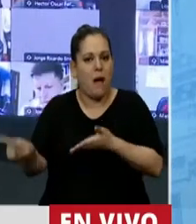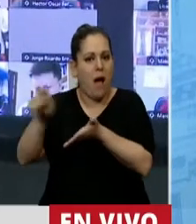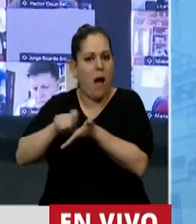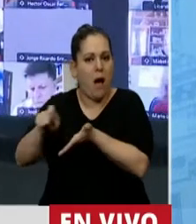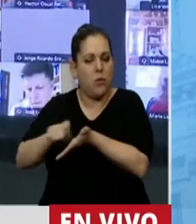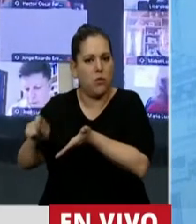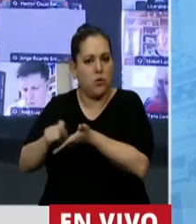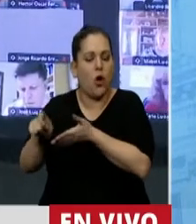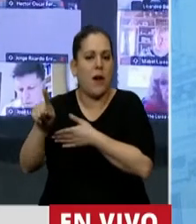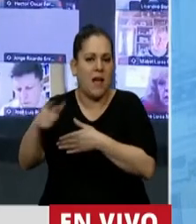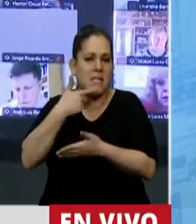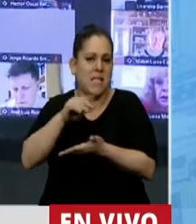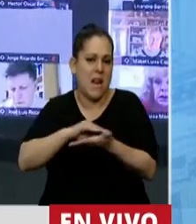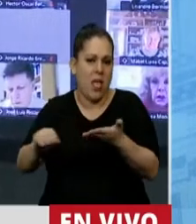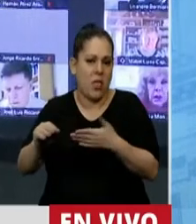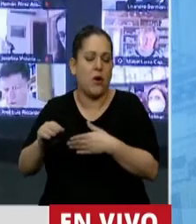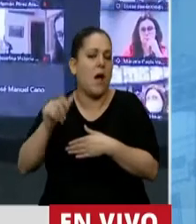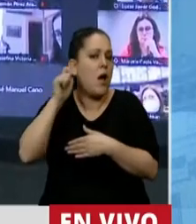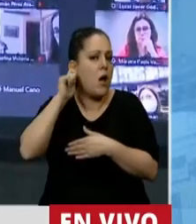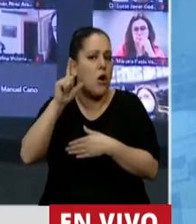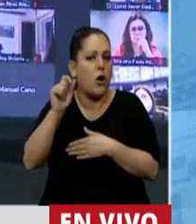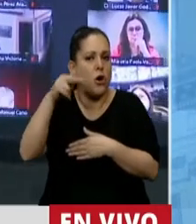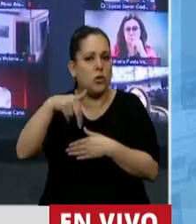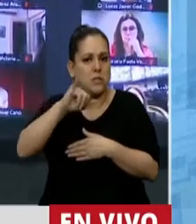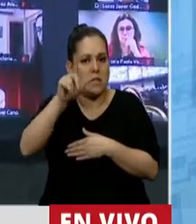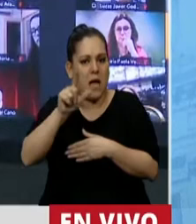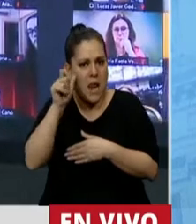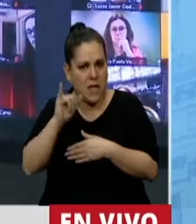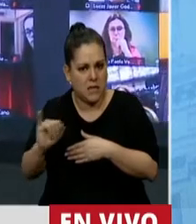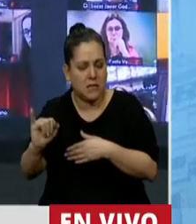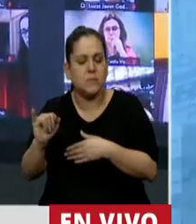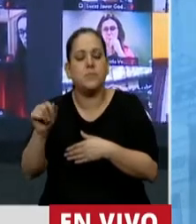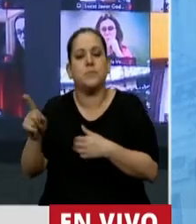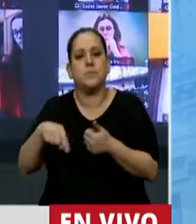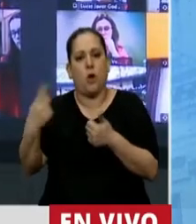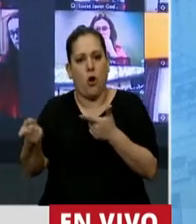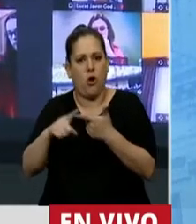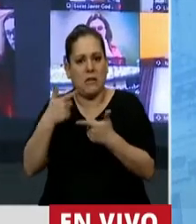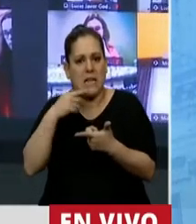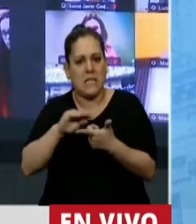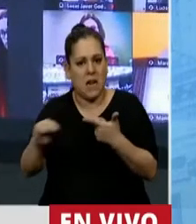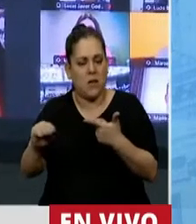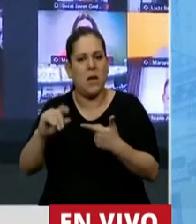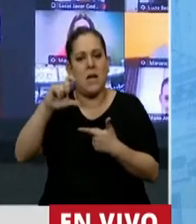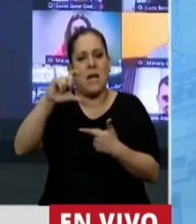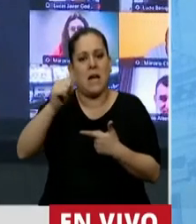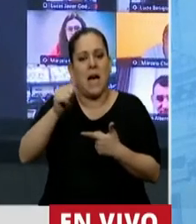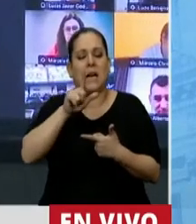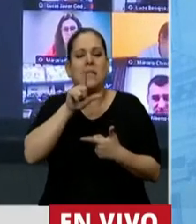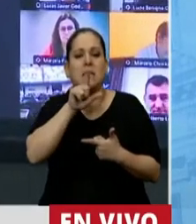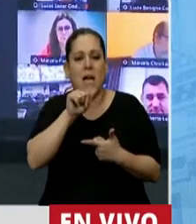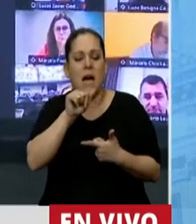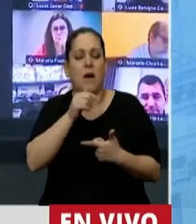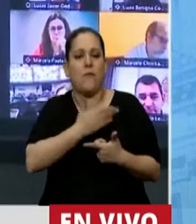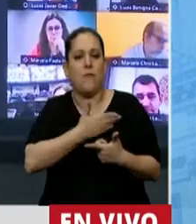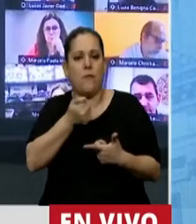senadora de Juntos por el Cambio, Gladys González, otra senadora que presentó el proyecto fue la senadora Catalfamo, que fue la